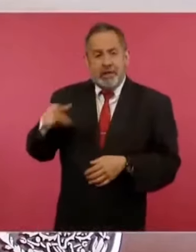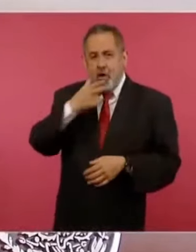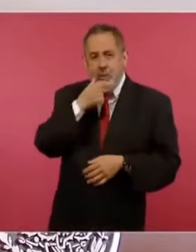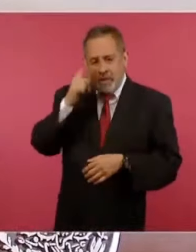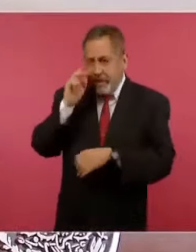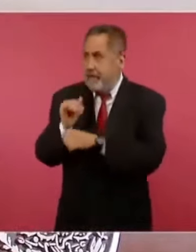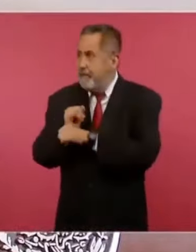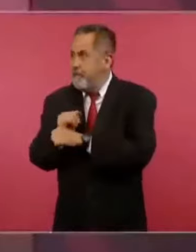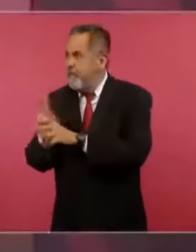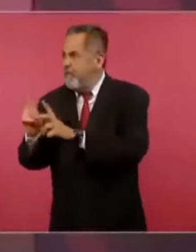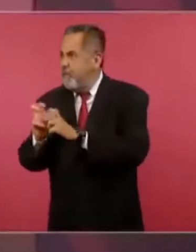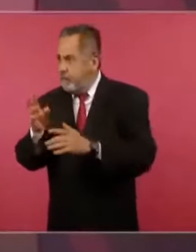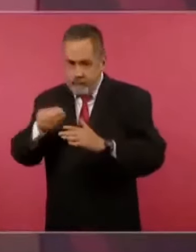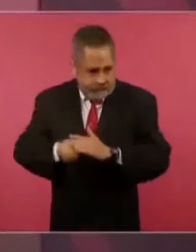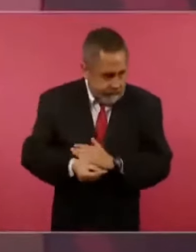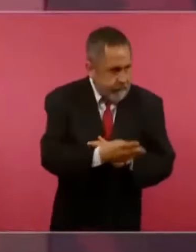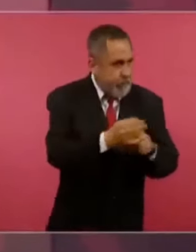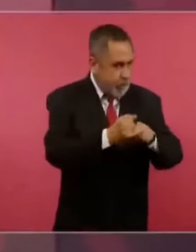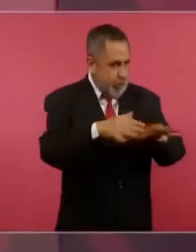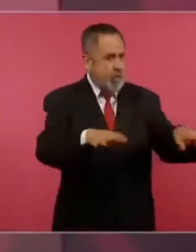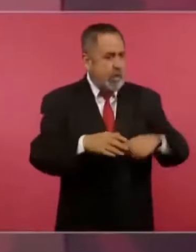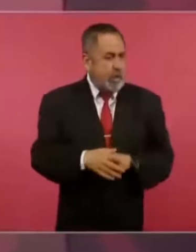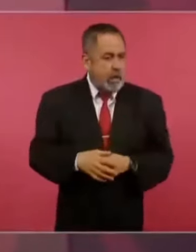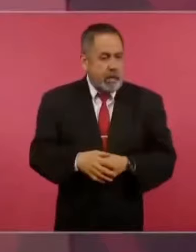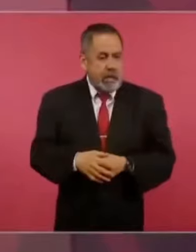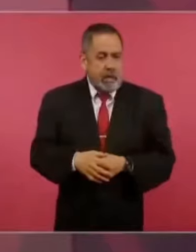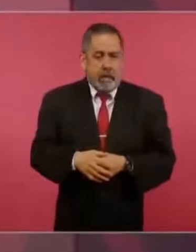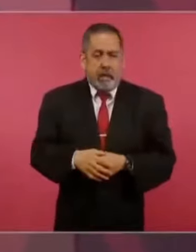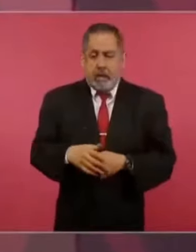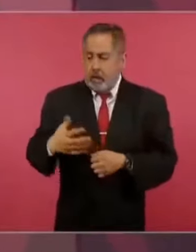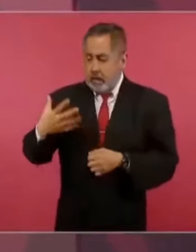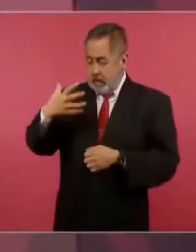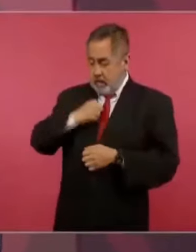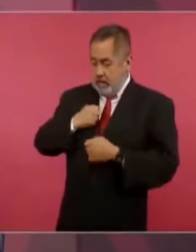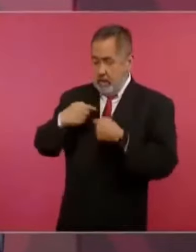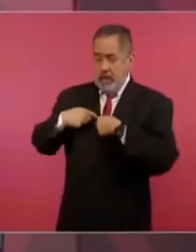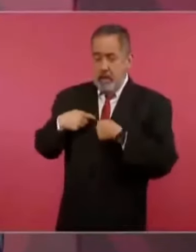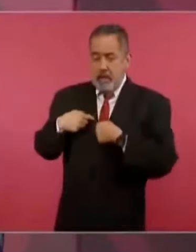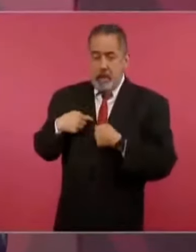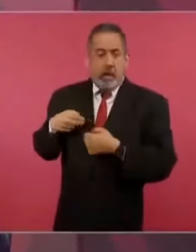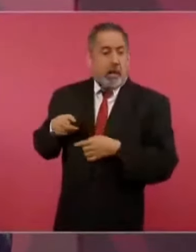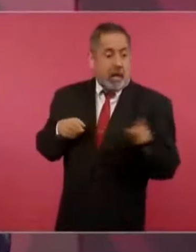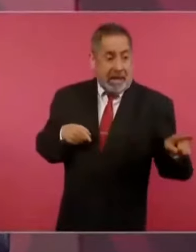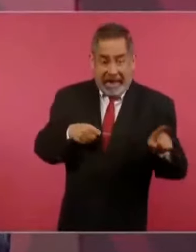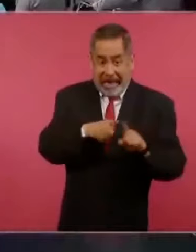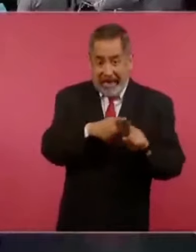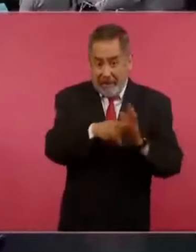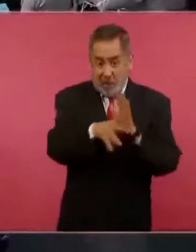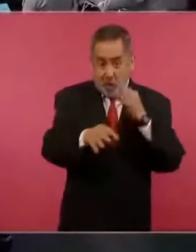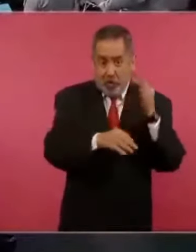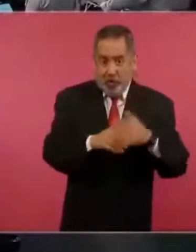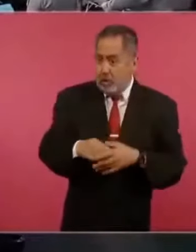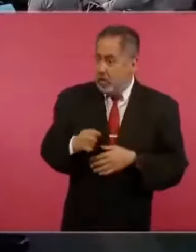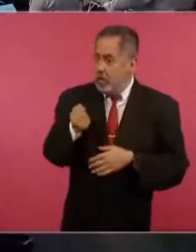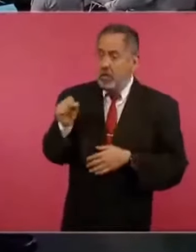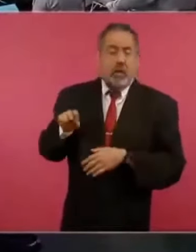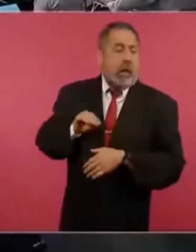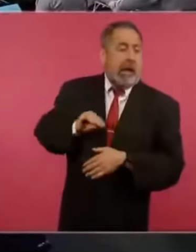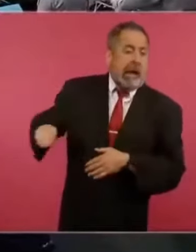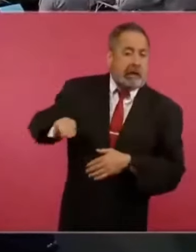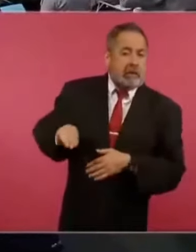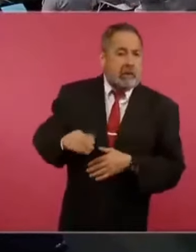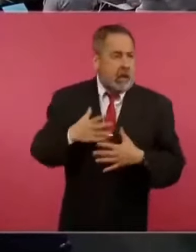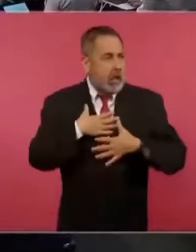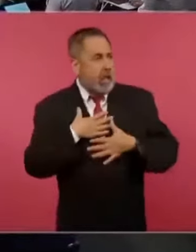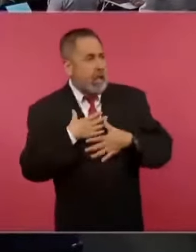la publicó y después le dio la espalda a Assange y ahí está